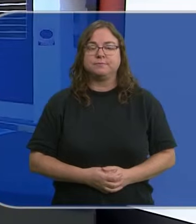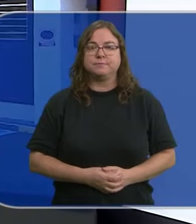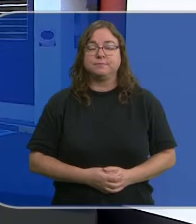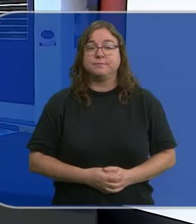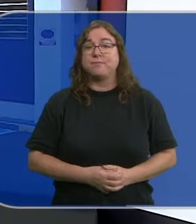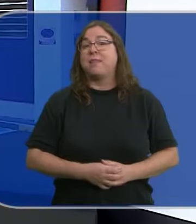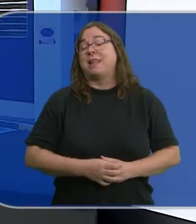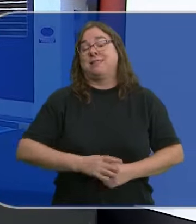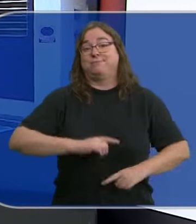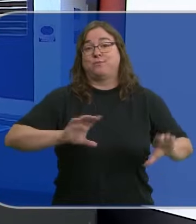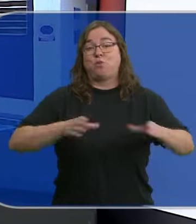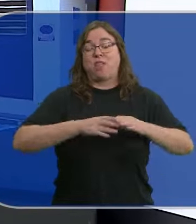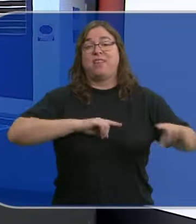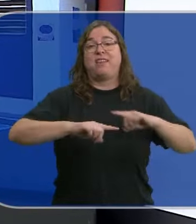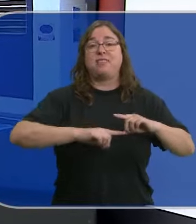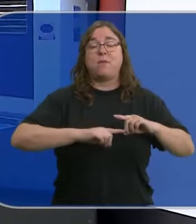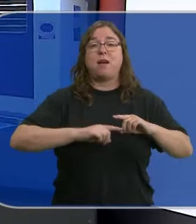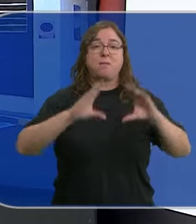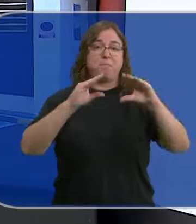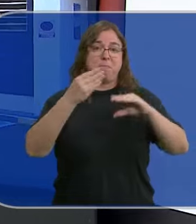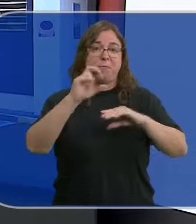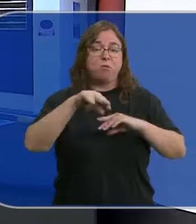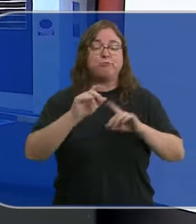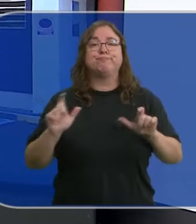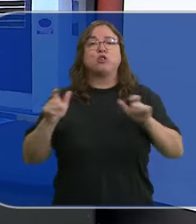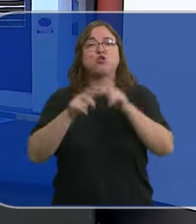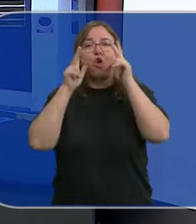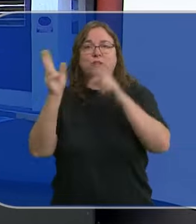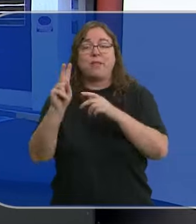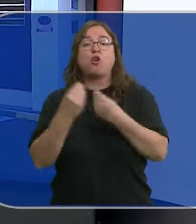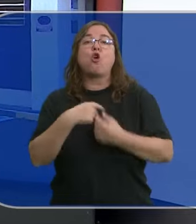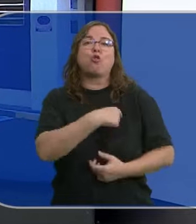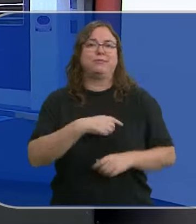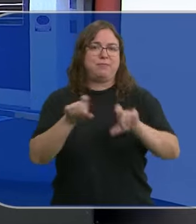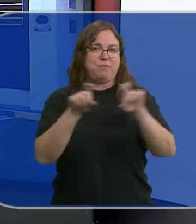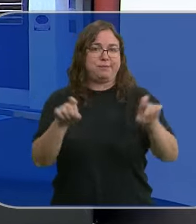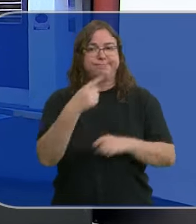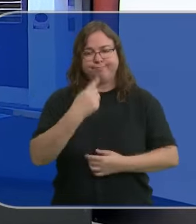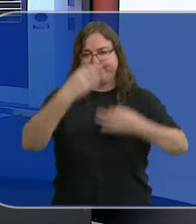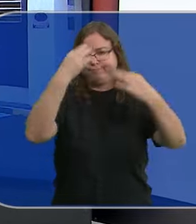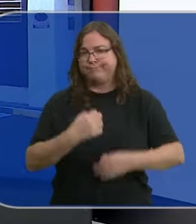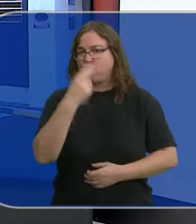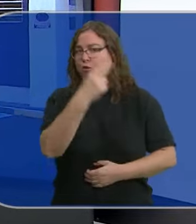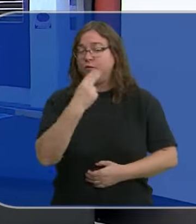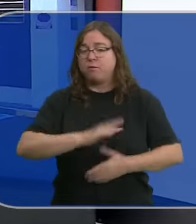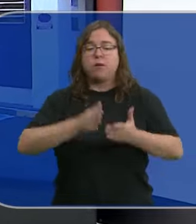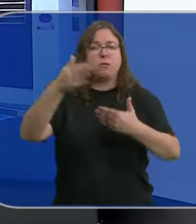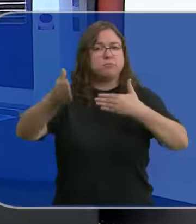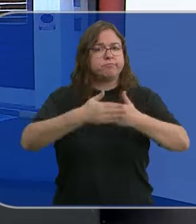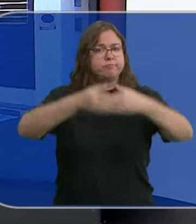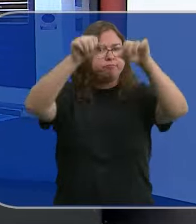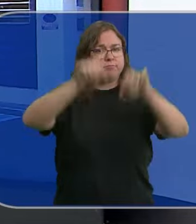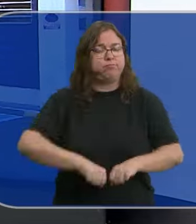La directiva de Bimbo se ha reunido esta mañana en un hotel de Valladolid con el comité de empresa de la compañía. Les ha confirmado que la planta cerrará el 31